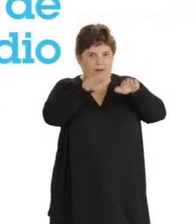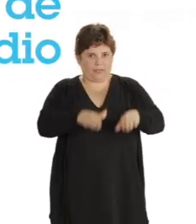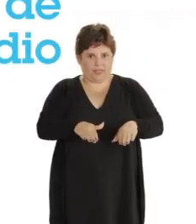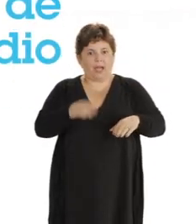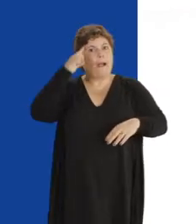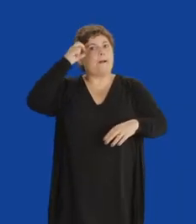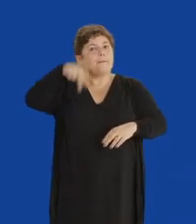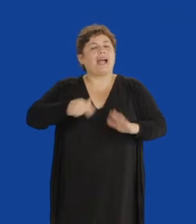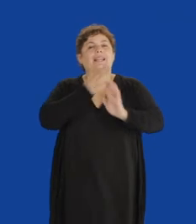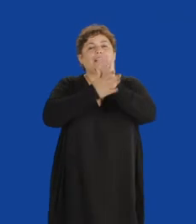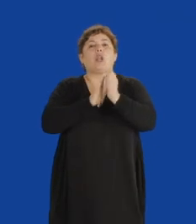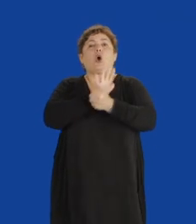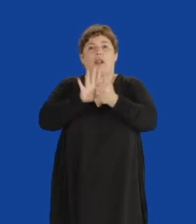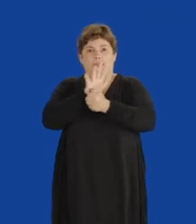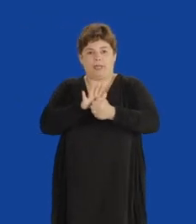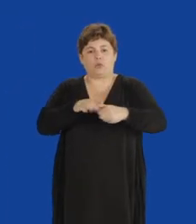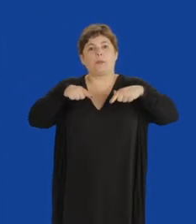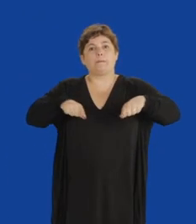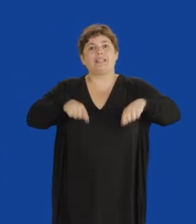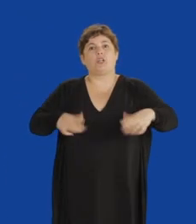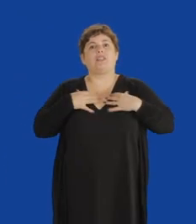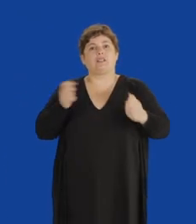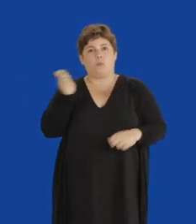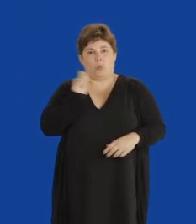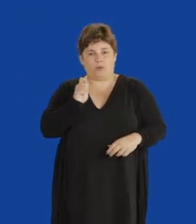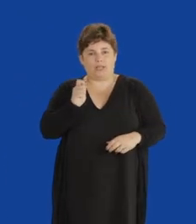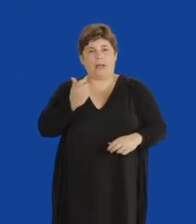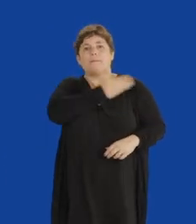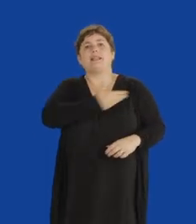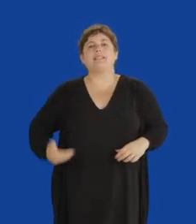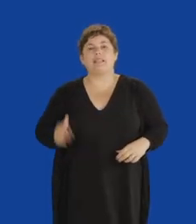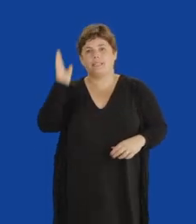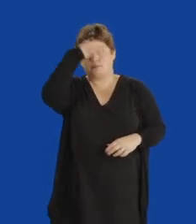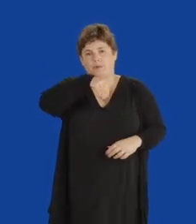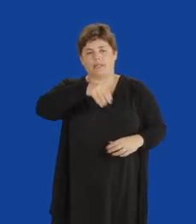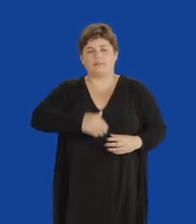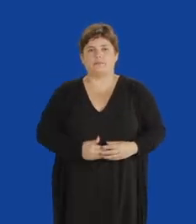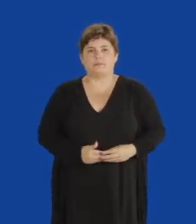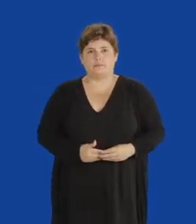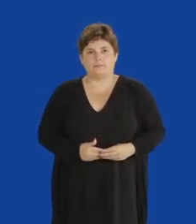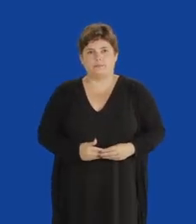de guardarlo. Plan Nacional Coronavirus. Ministerio de Salud Pública. Presidencia de la República.